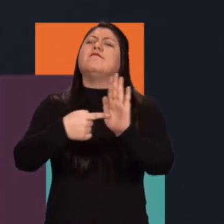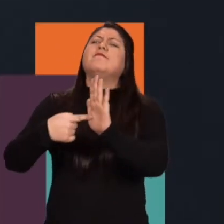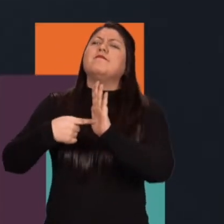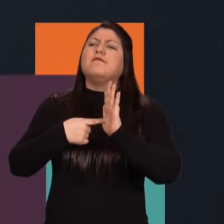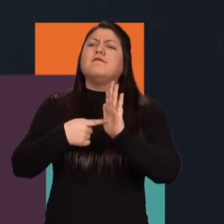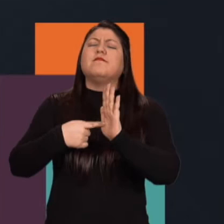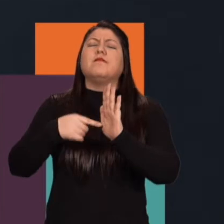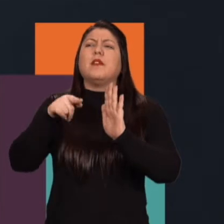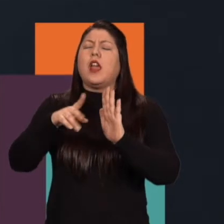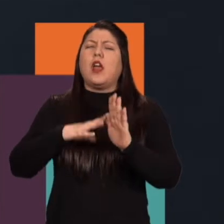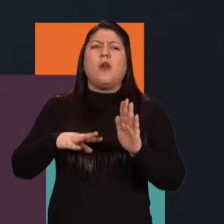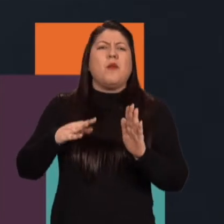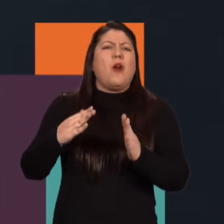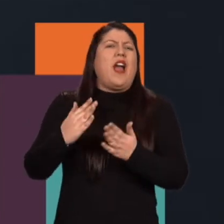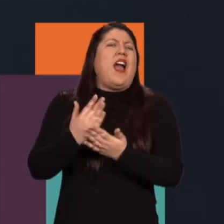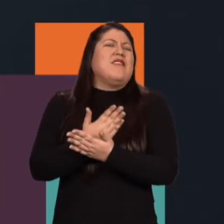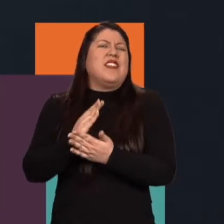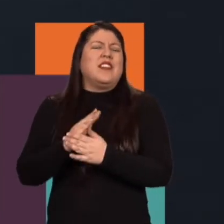espectacularidad